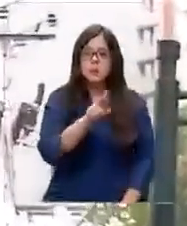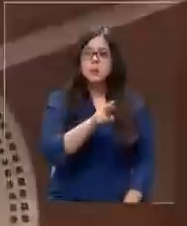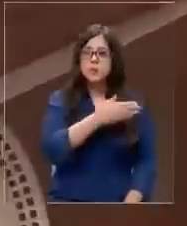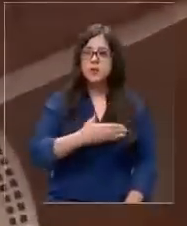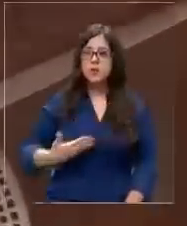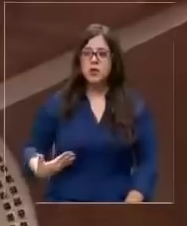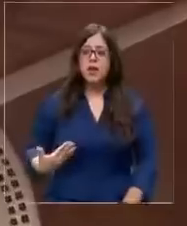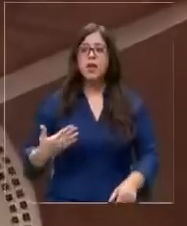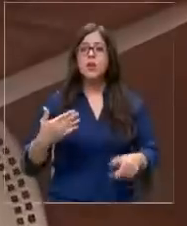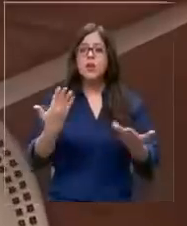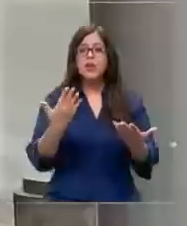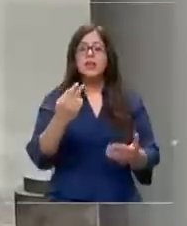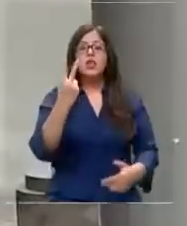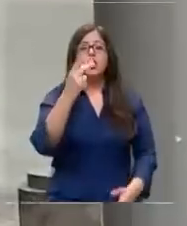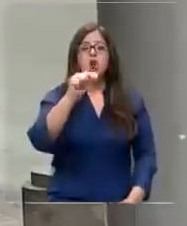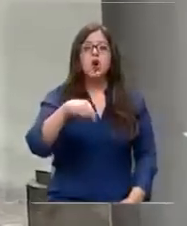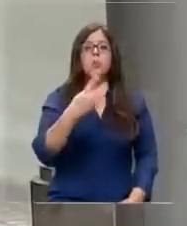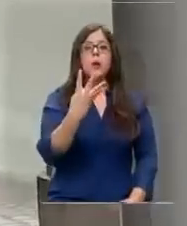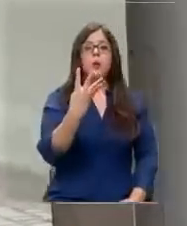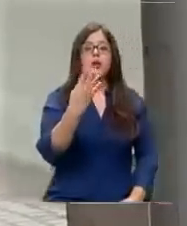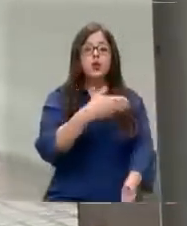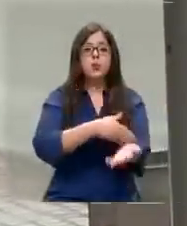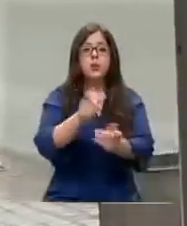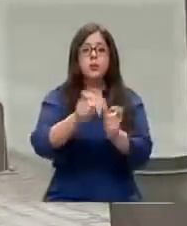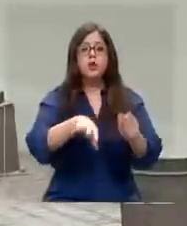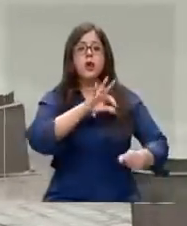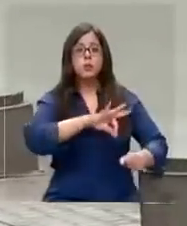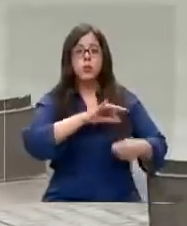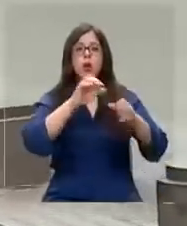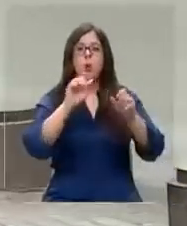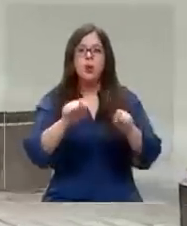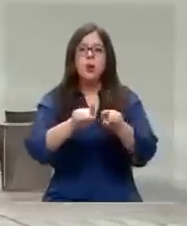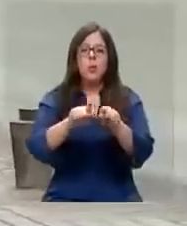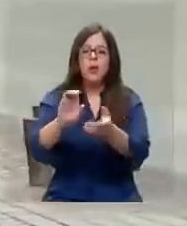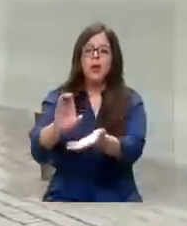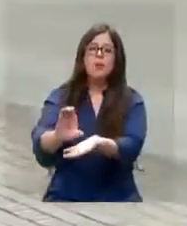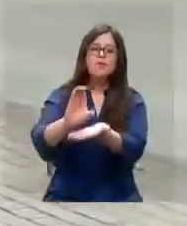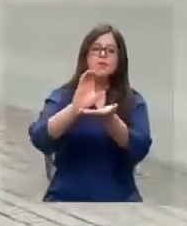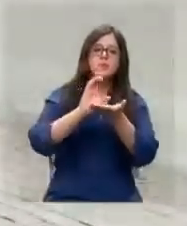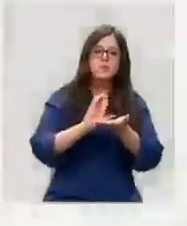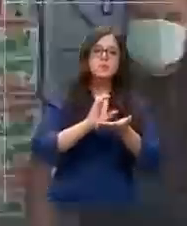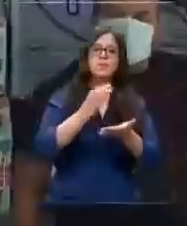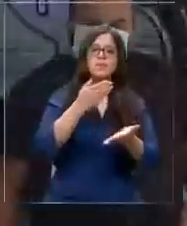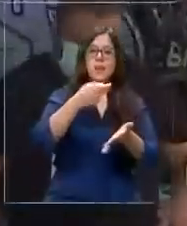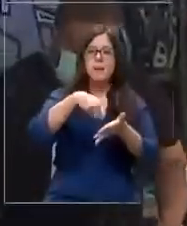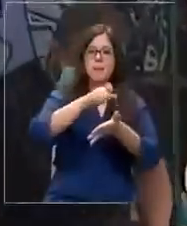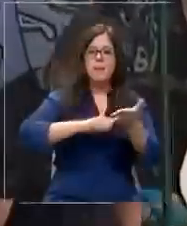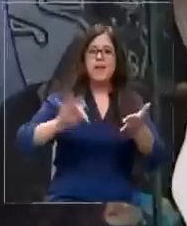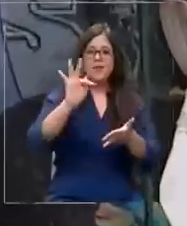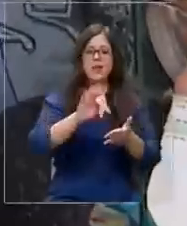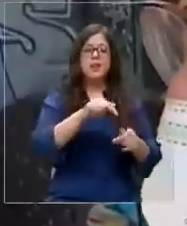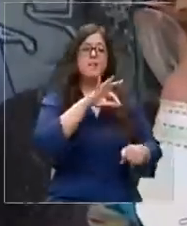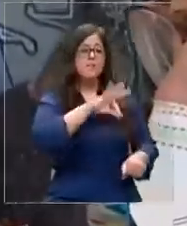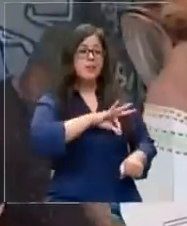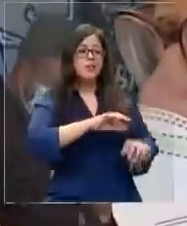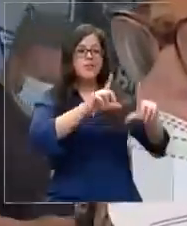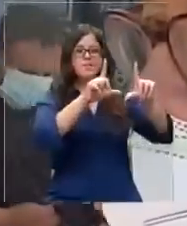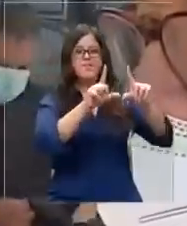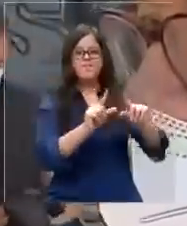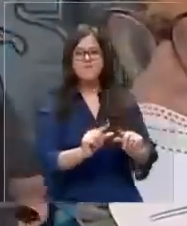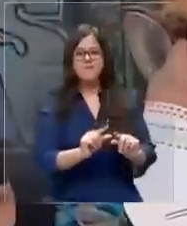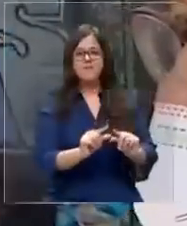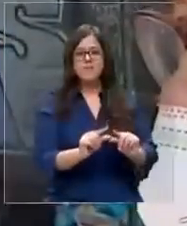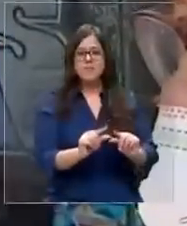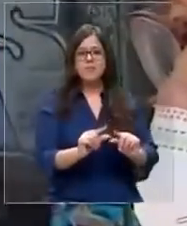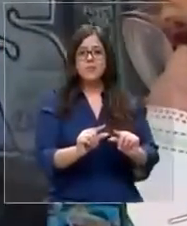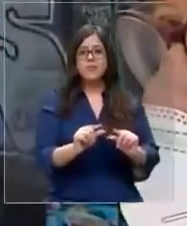gobierno para que cerca de 2,4 millones de jubilados comiencen a recibir sus pagos en febrero. Están muy bajas las pensiones, entonces sería bien